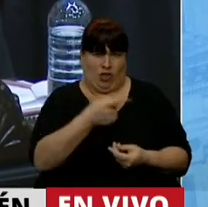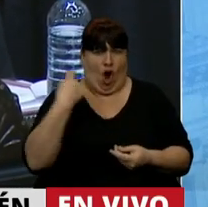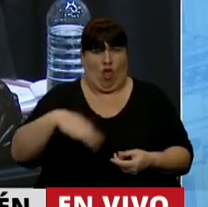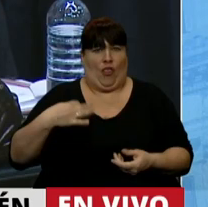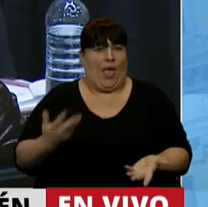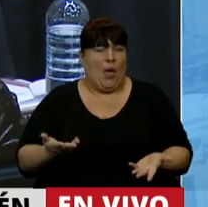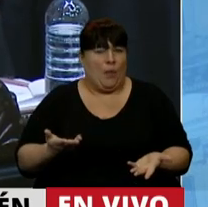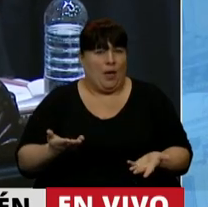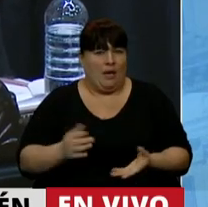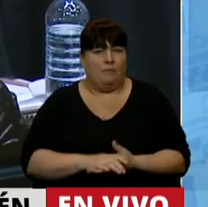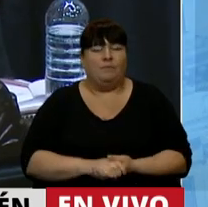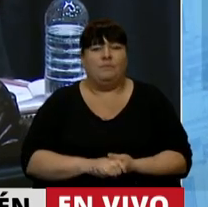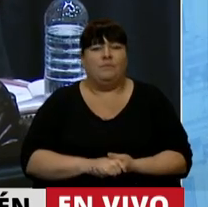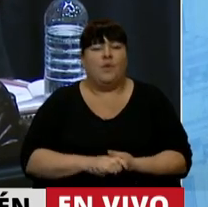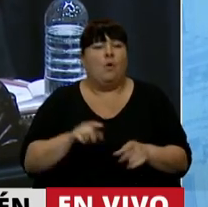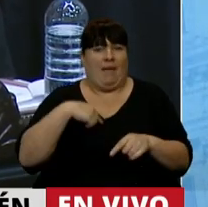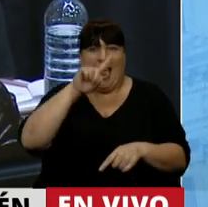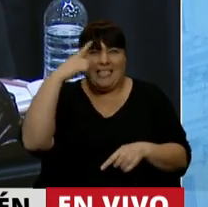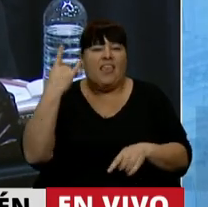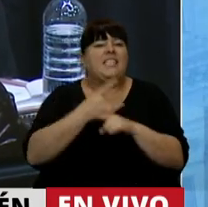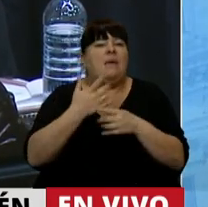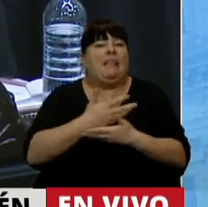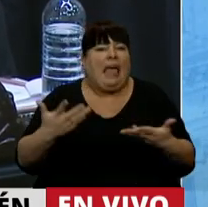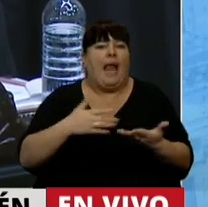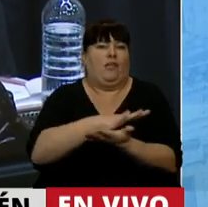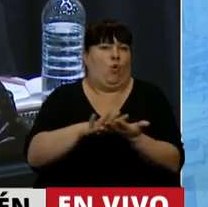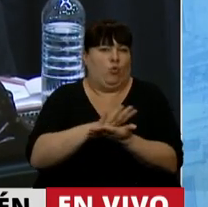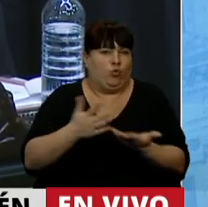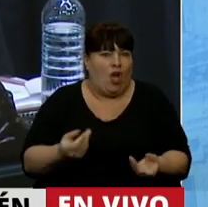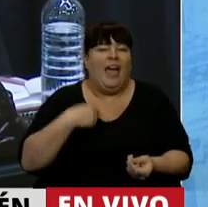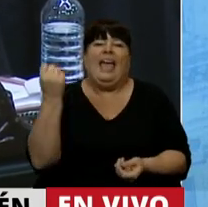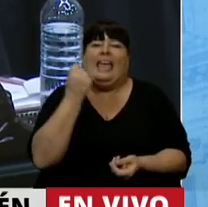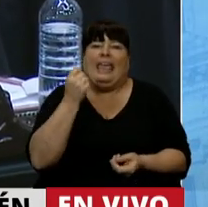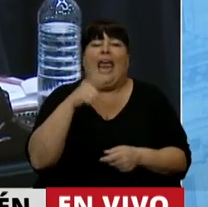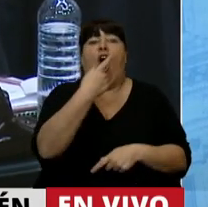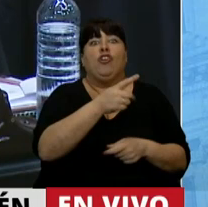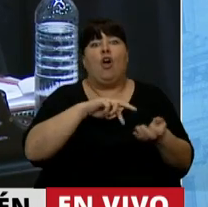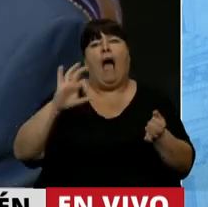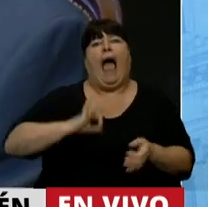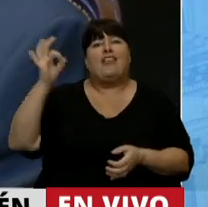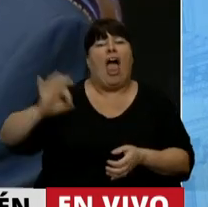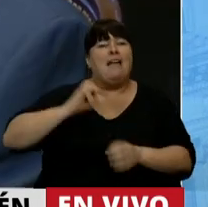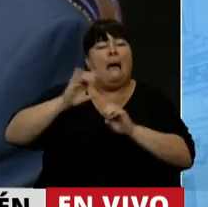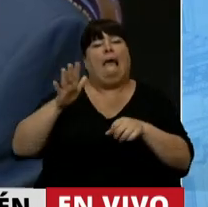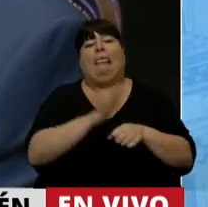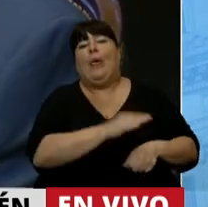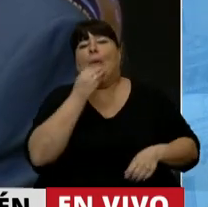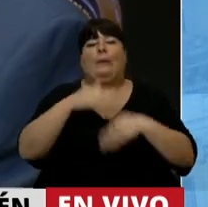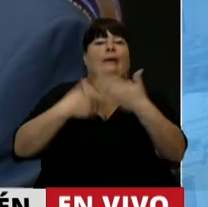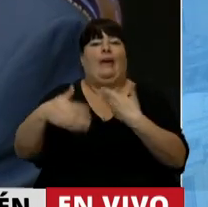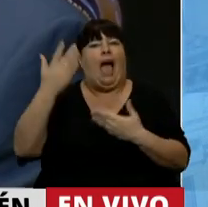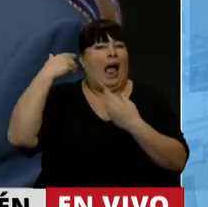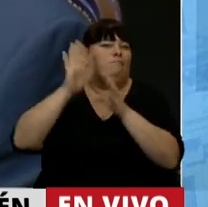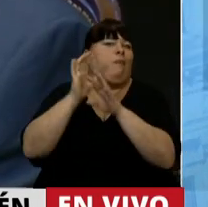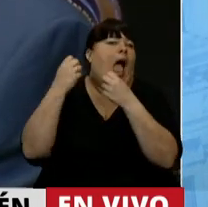todos nosotros como Estado por llegar siempre tarde pretendiendo tapar años y años de abandono.